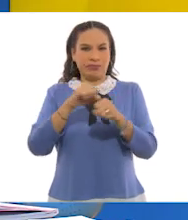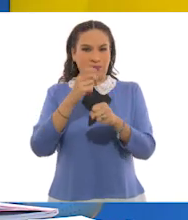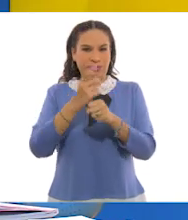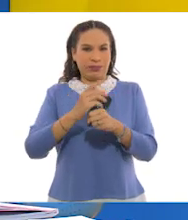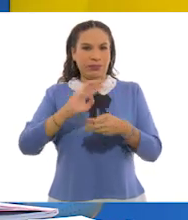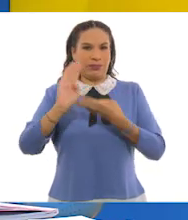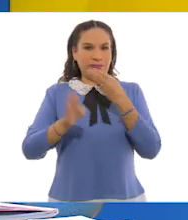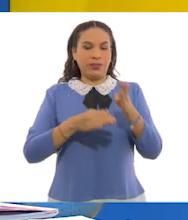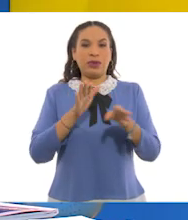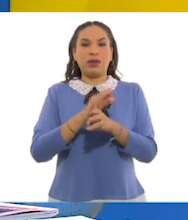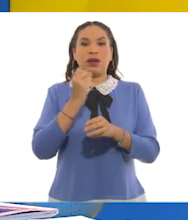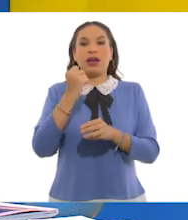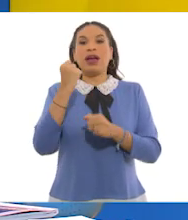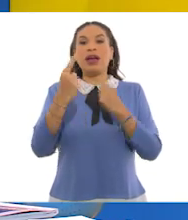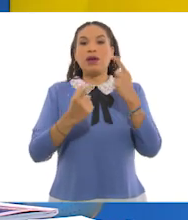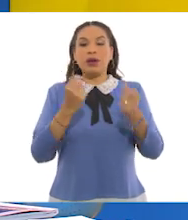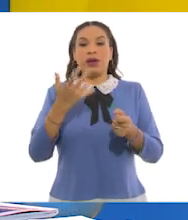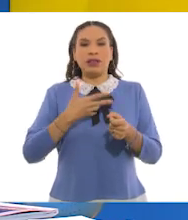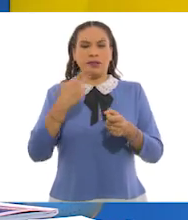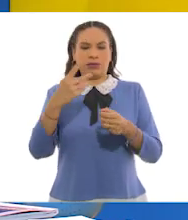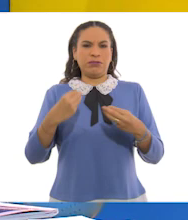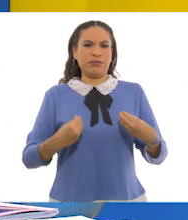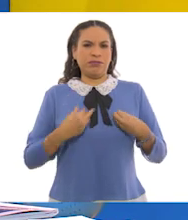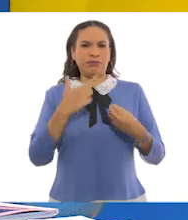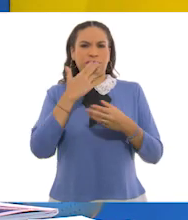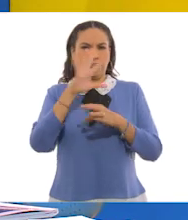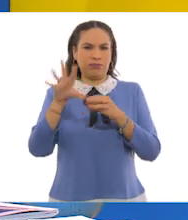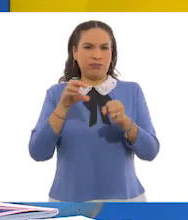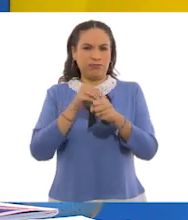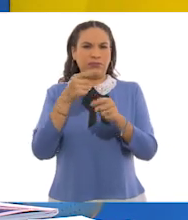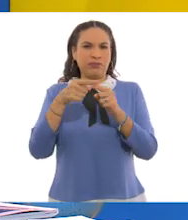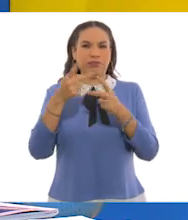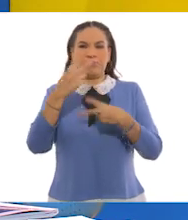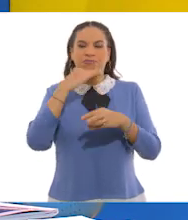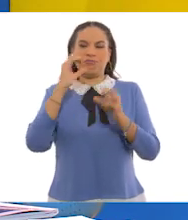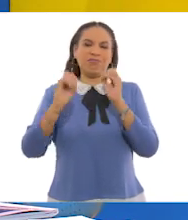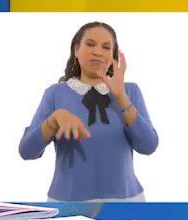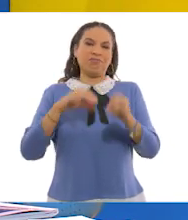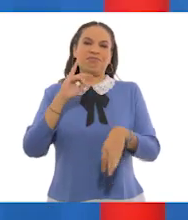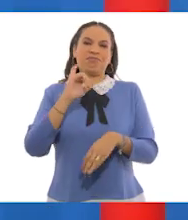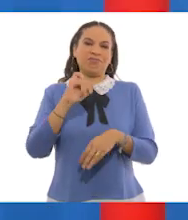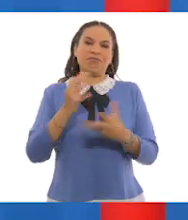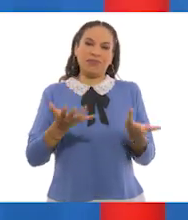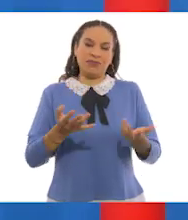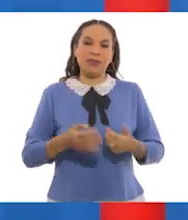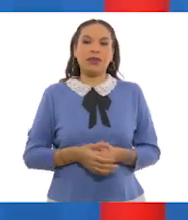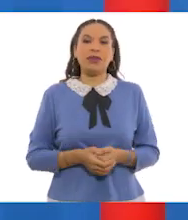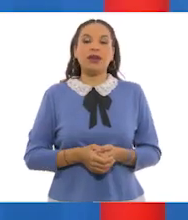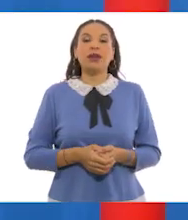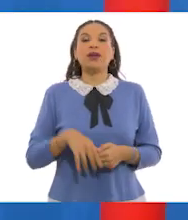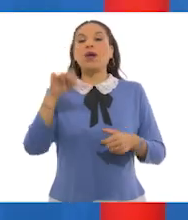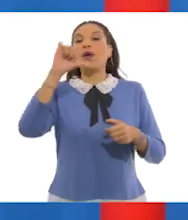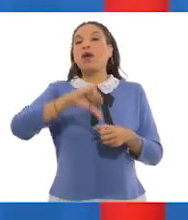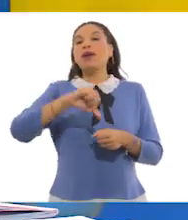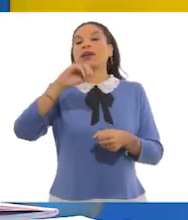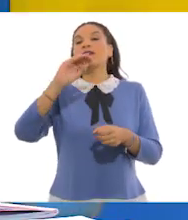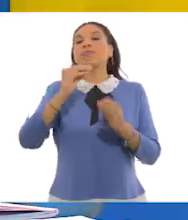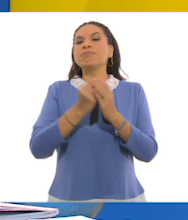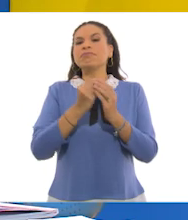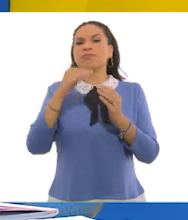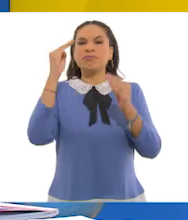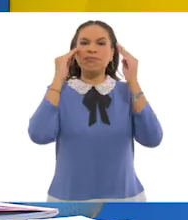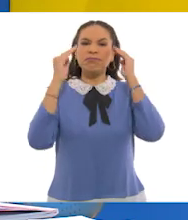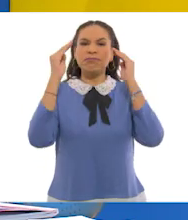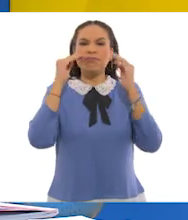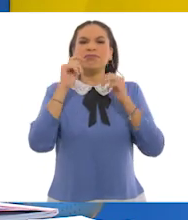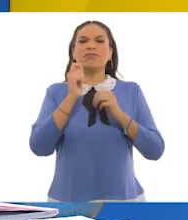mundo. Y aún aquellas con un estilo de vida sustentable producen residuos. En la clase de hoy reflexionaremos